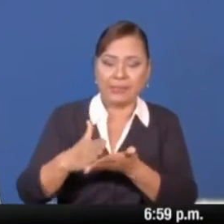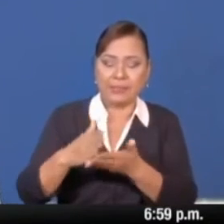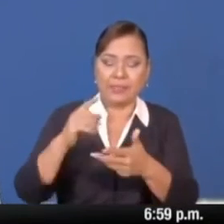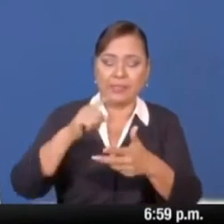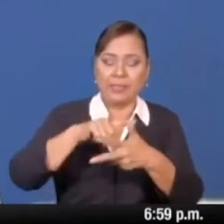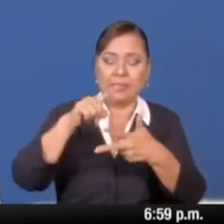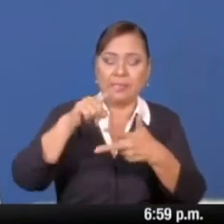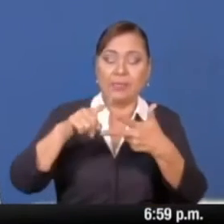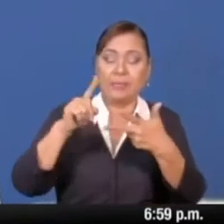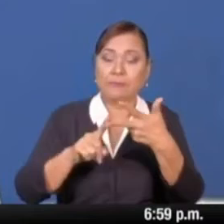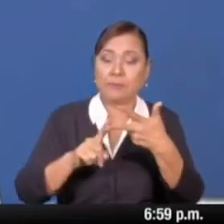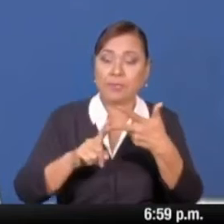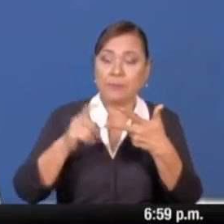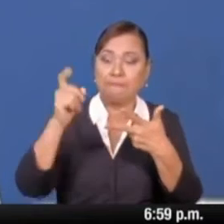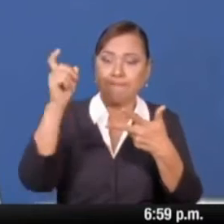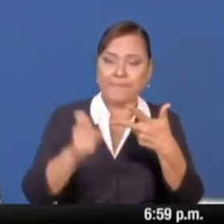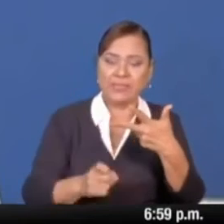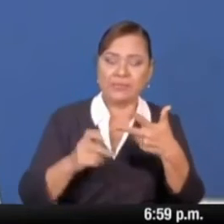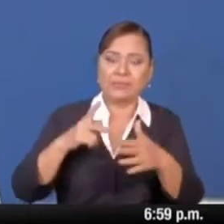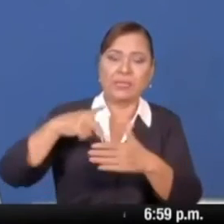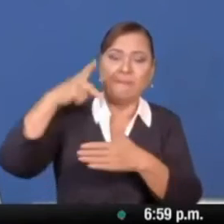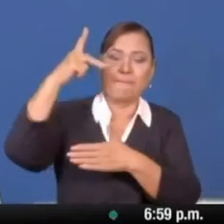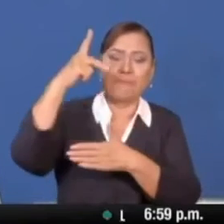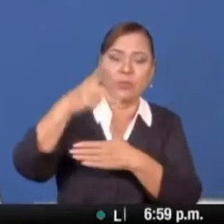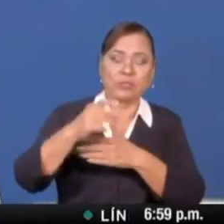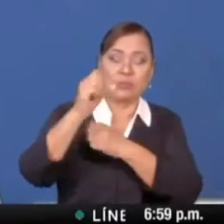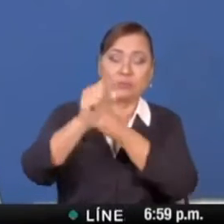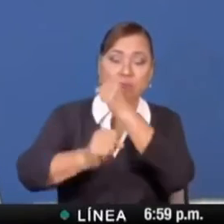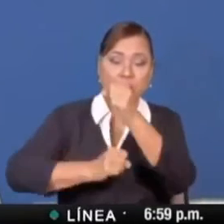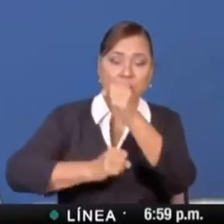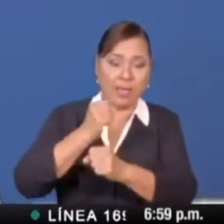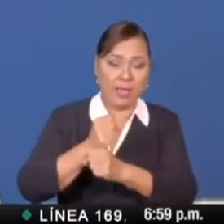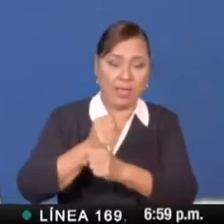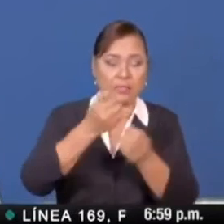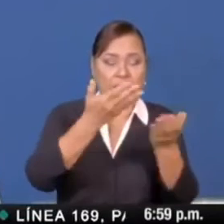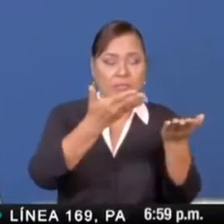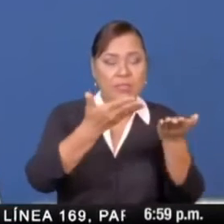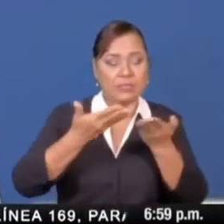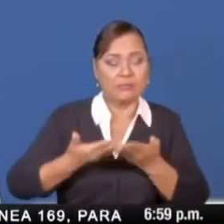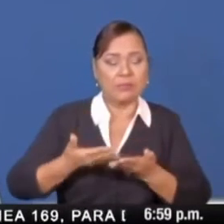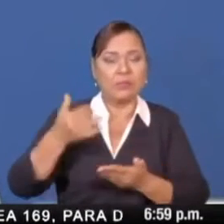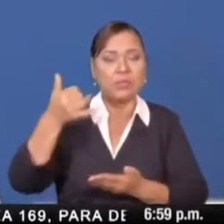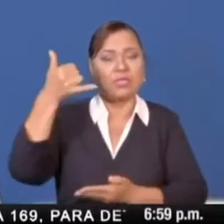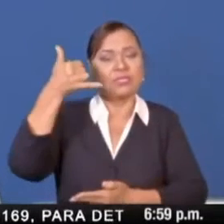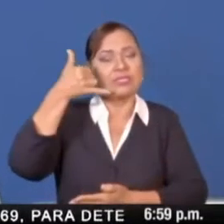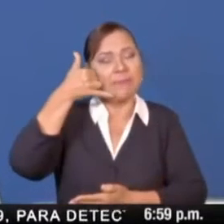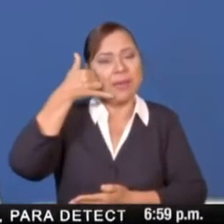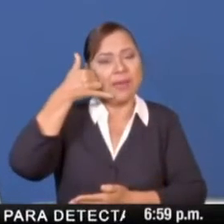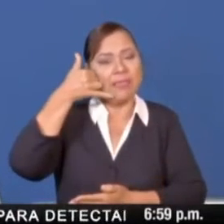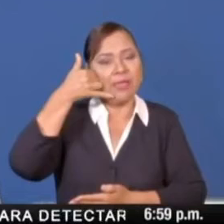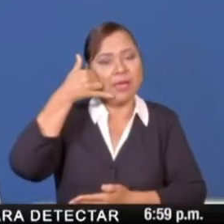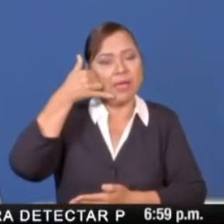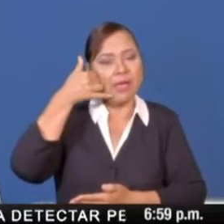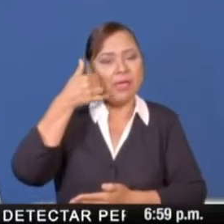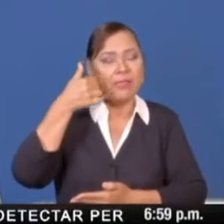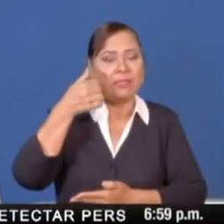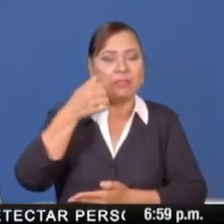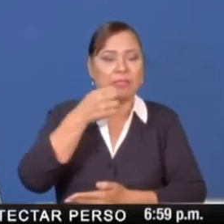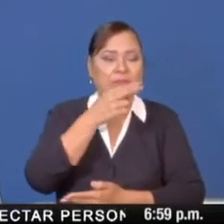trimestre del próximo año. Recibimos la llamada de los altos directivos de Pfizer